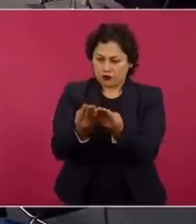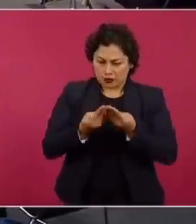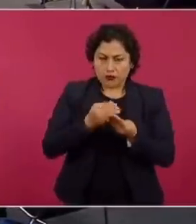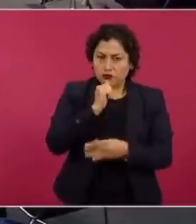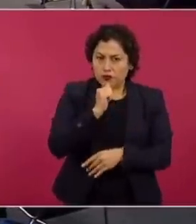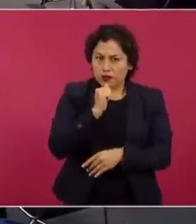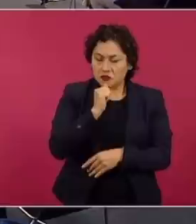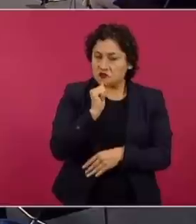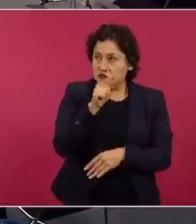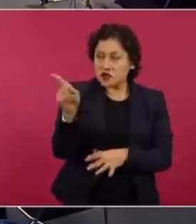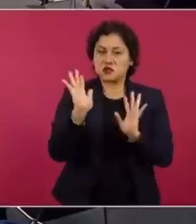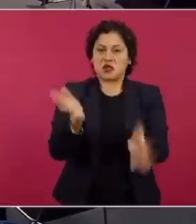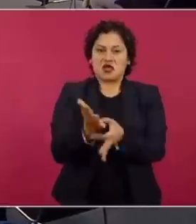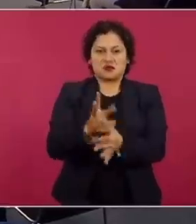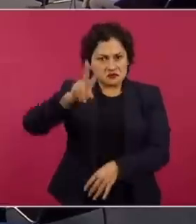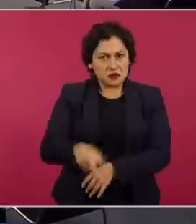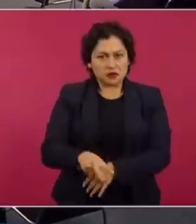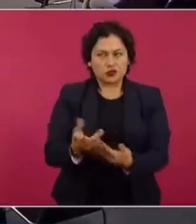un hecho,